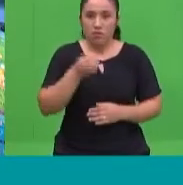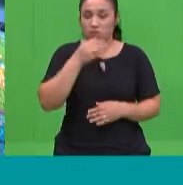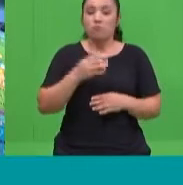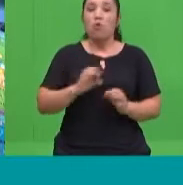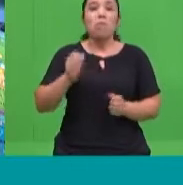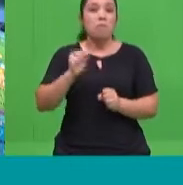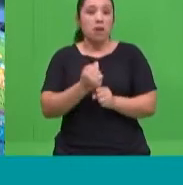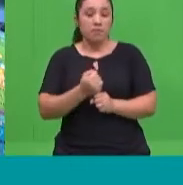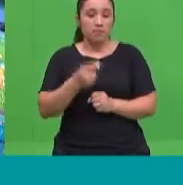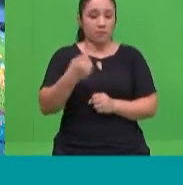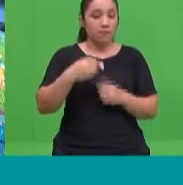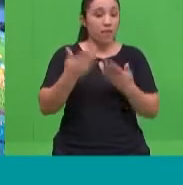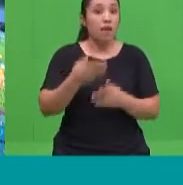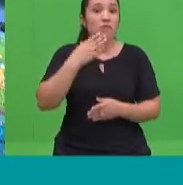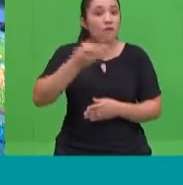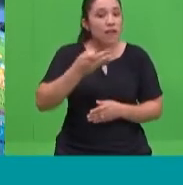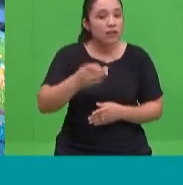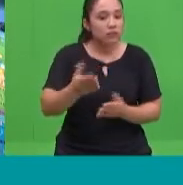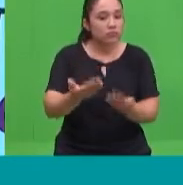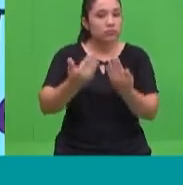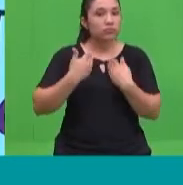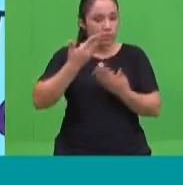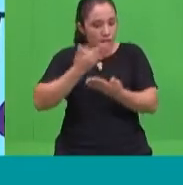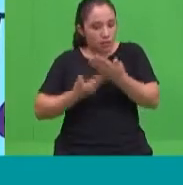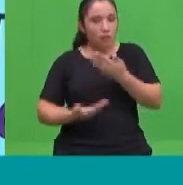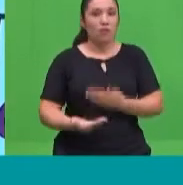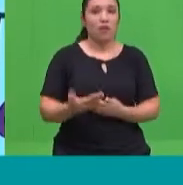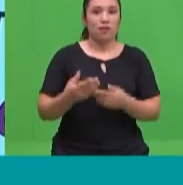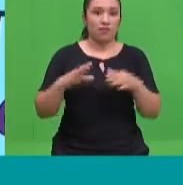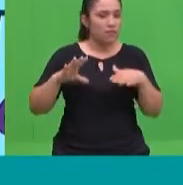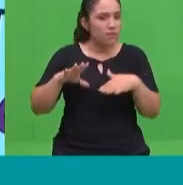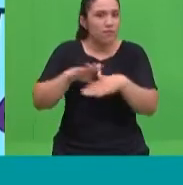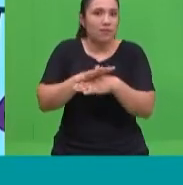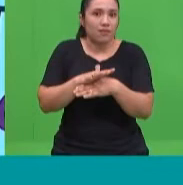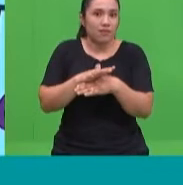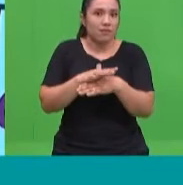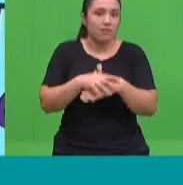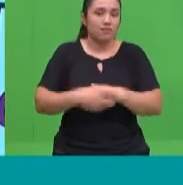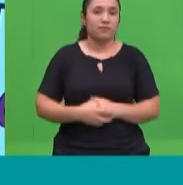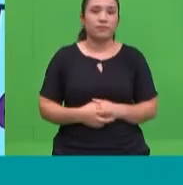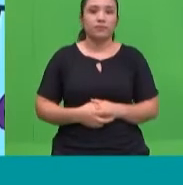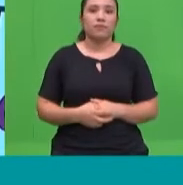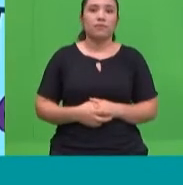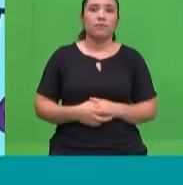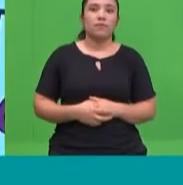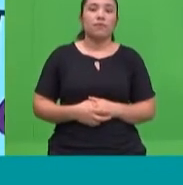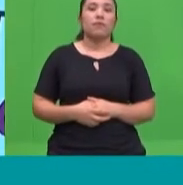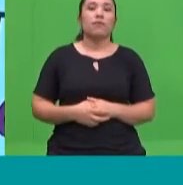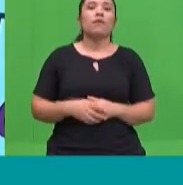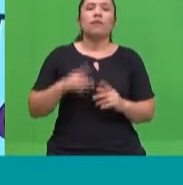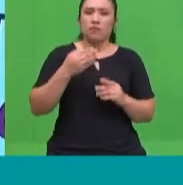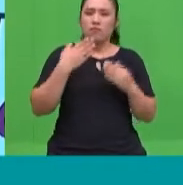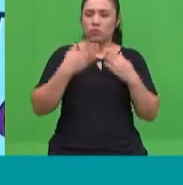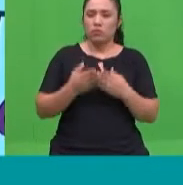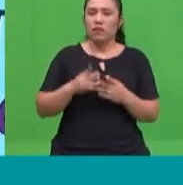obligaciones. Exactamente. Bueno, ¿existe una diferenciación entre los chicos que van al sector primario y los